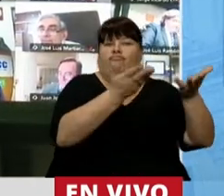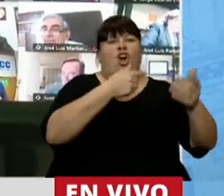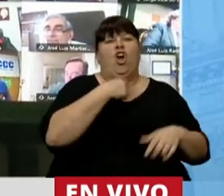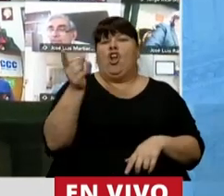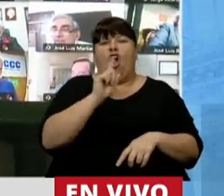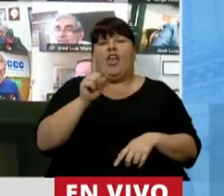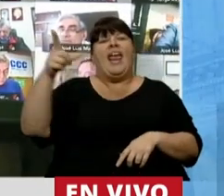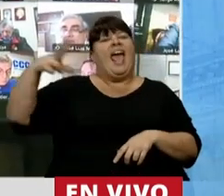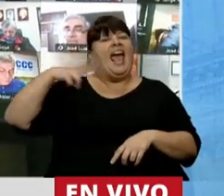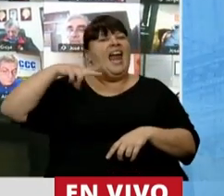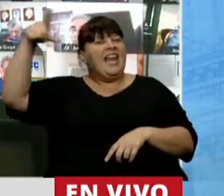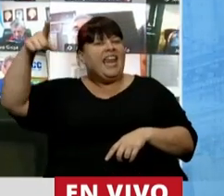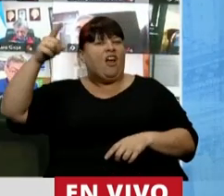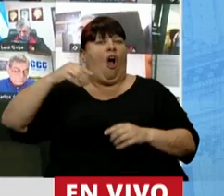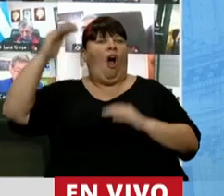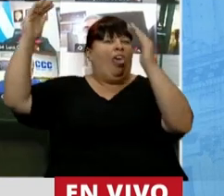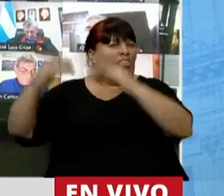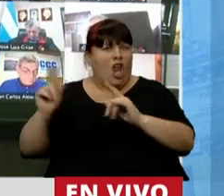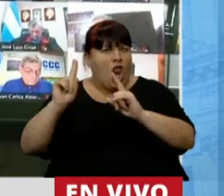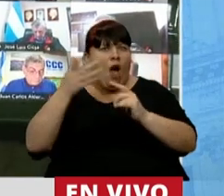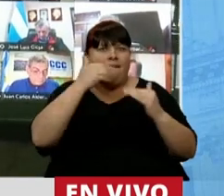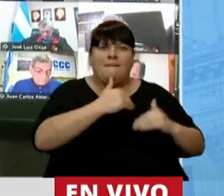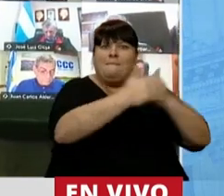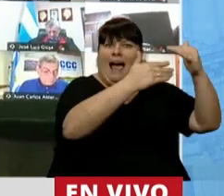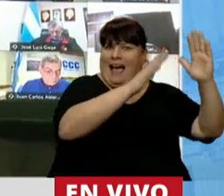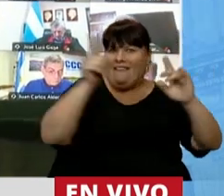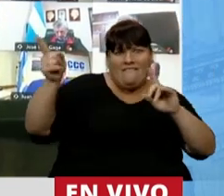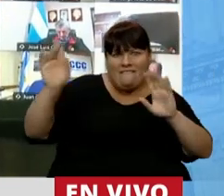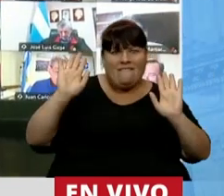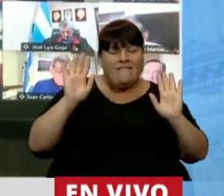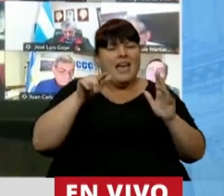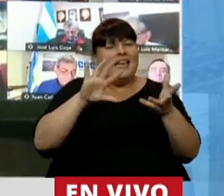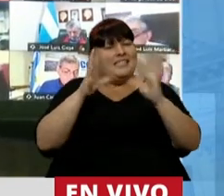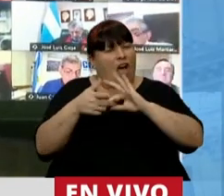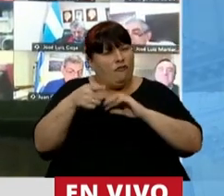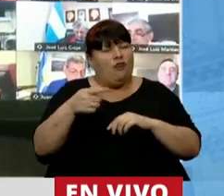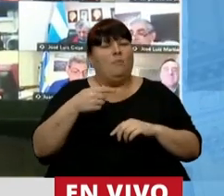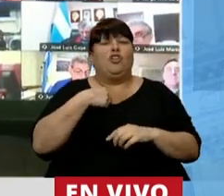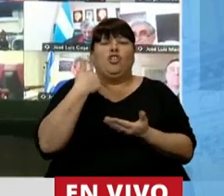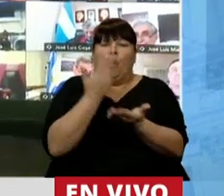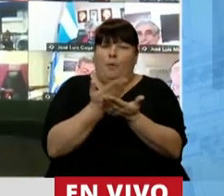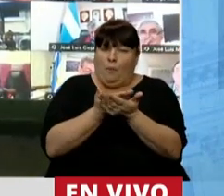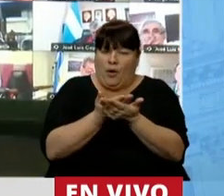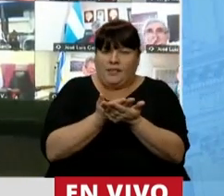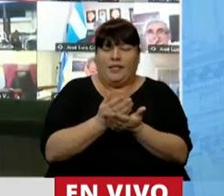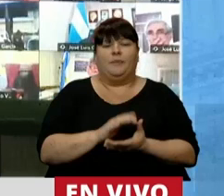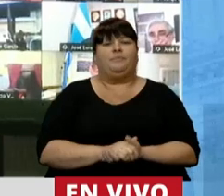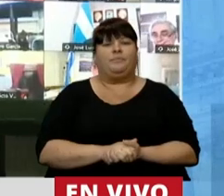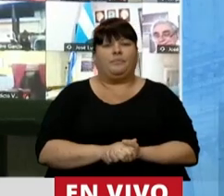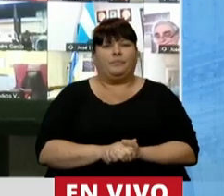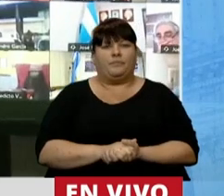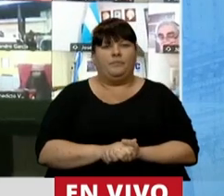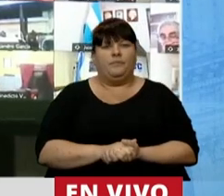no queremos que el que esté arriba decrezca. Con este esquema también, señor Presidente, lo que quiero plantear es